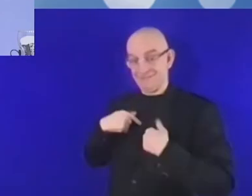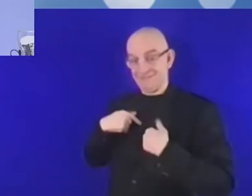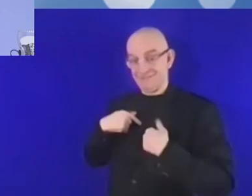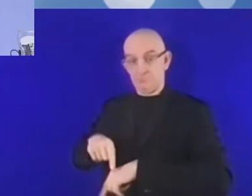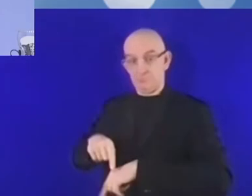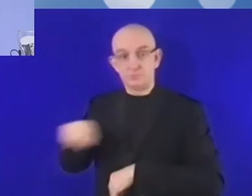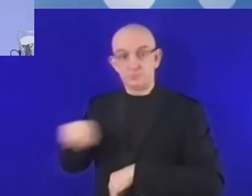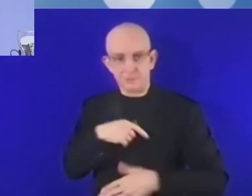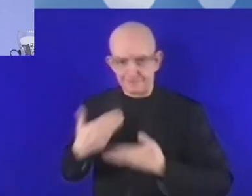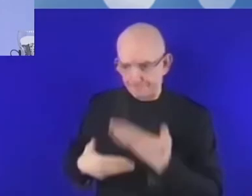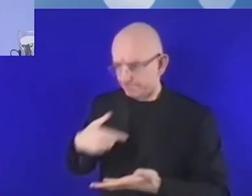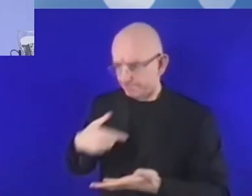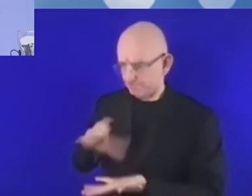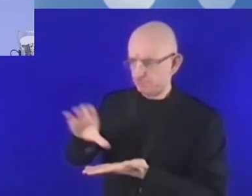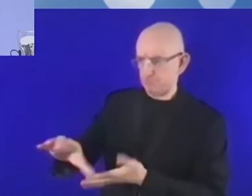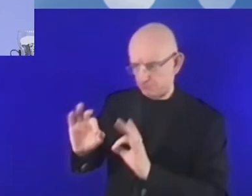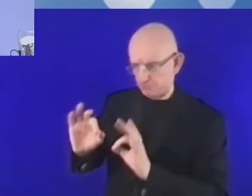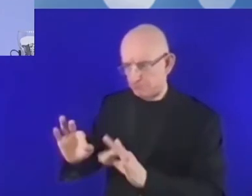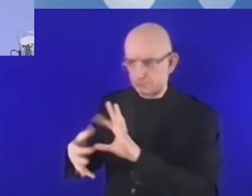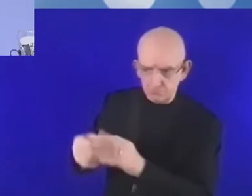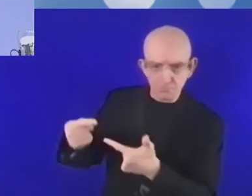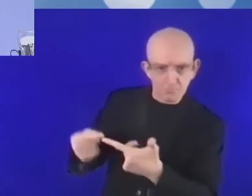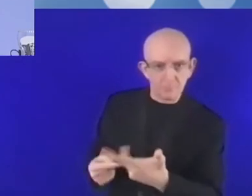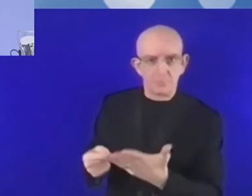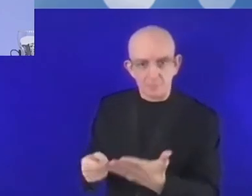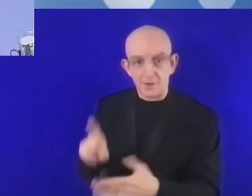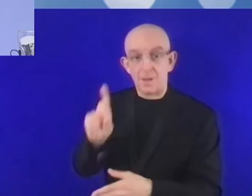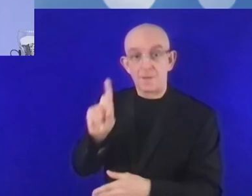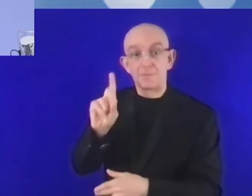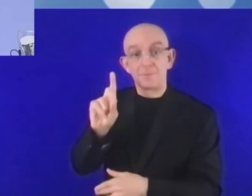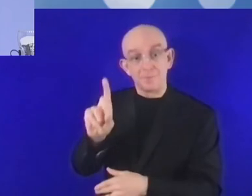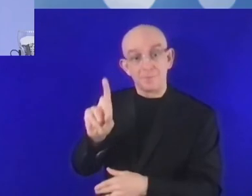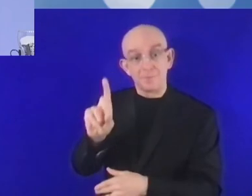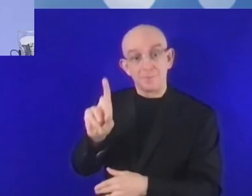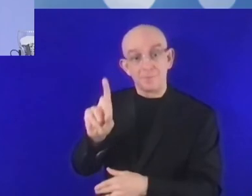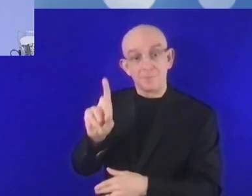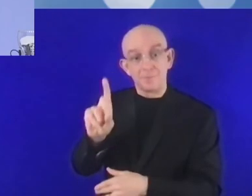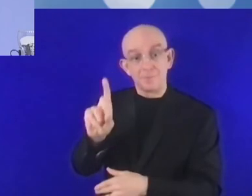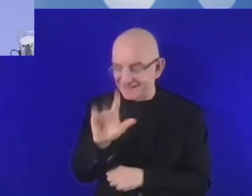veo el papel de las administraciones públicas y de los bancos.